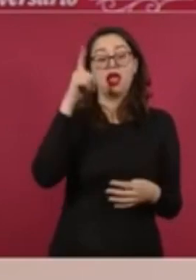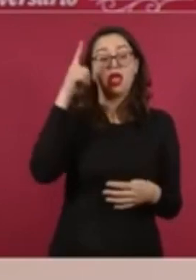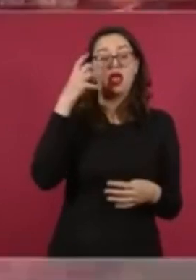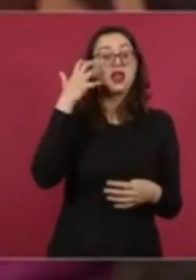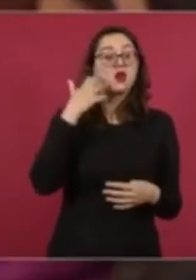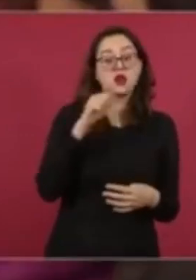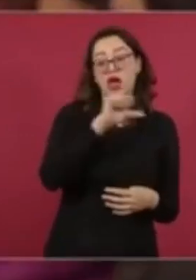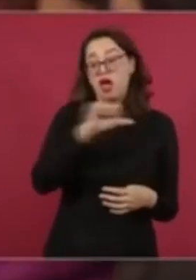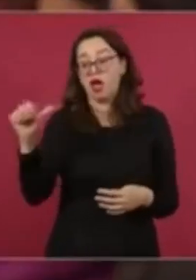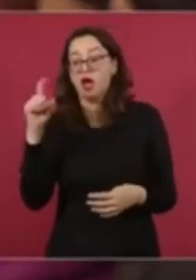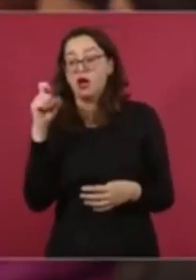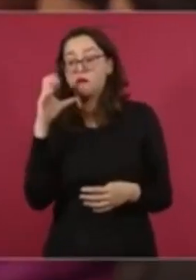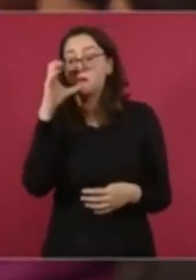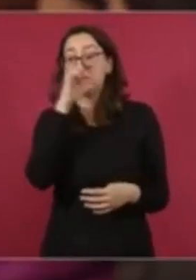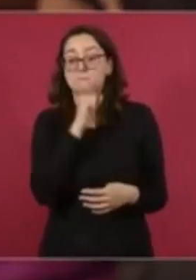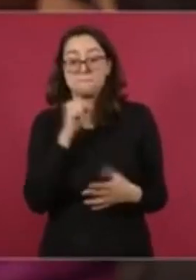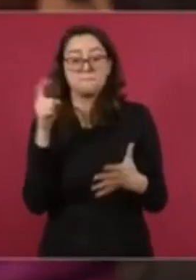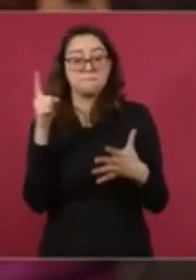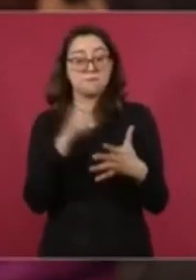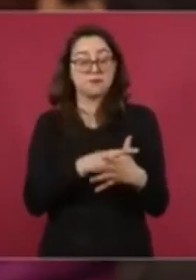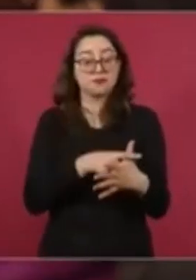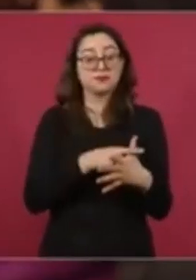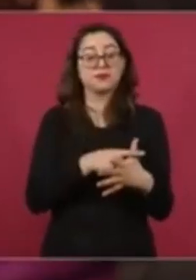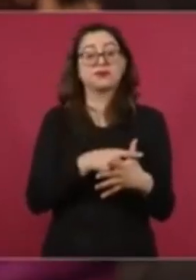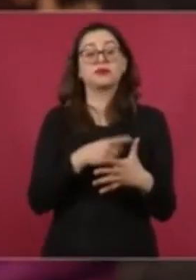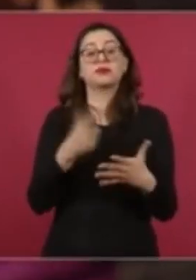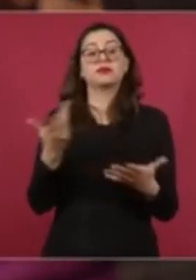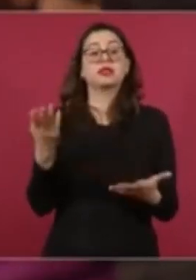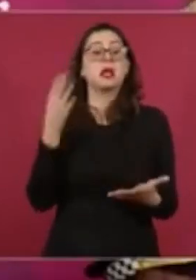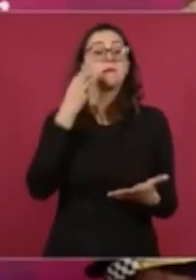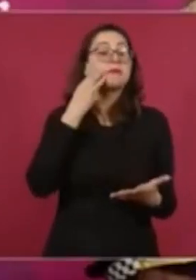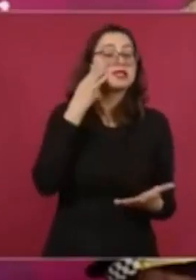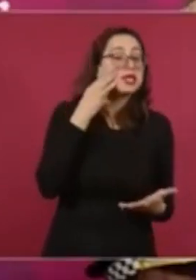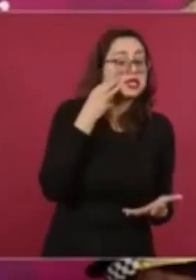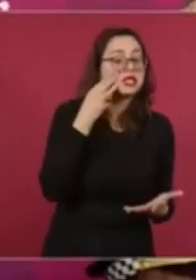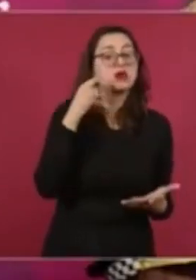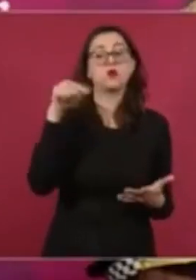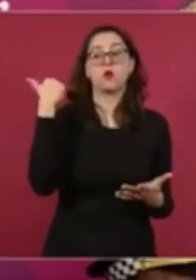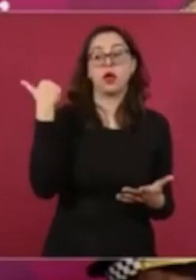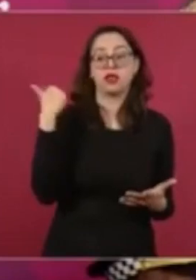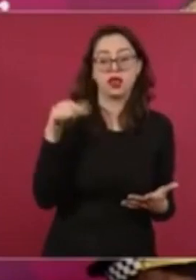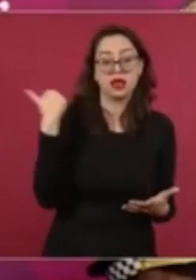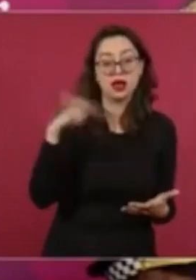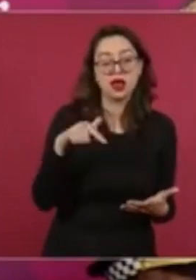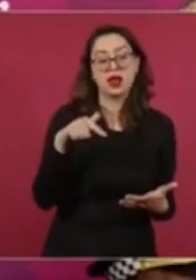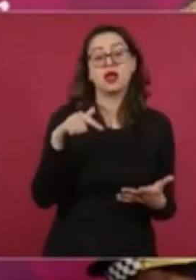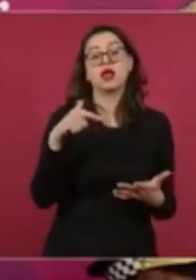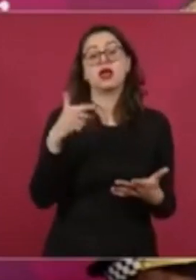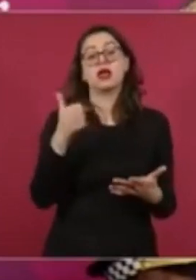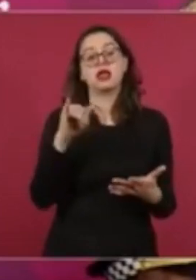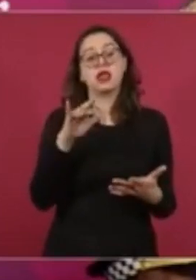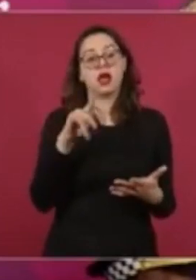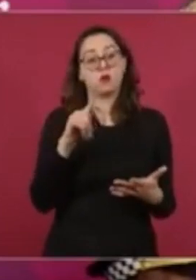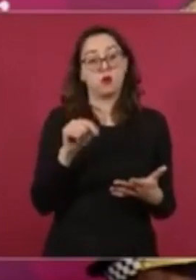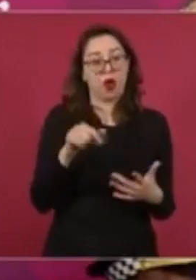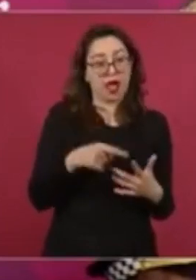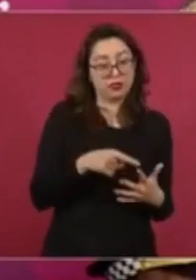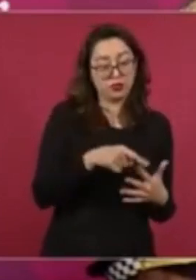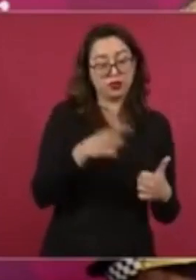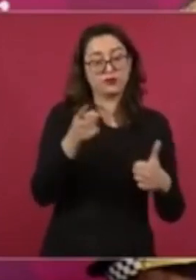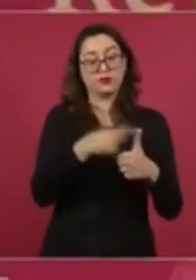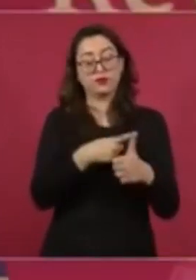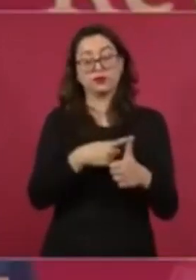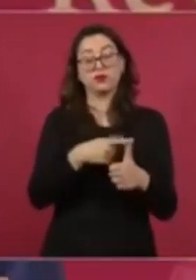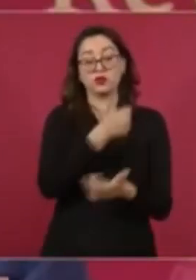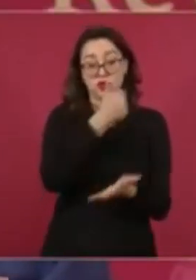la ruta Manzanillo, Colima, Guadalajara, Irapuato, la ruta México, San